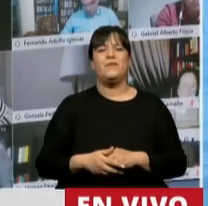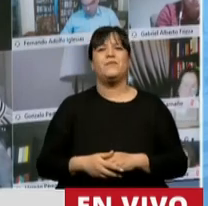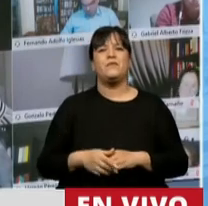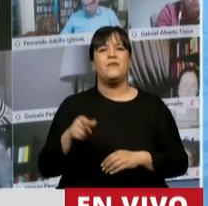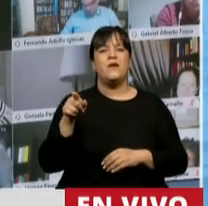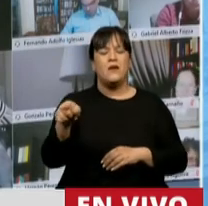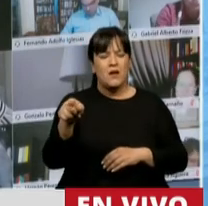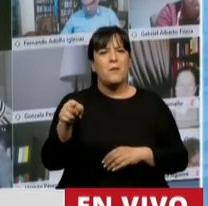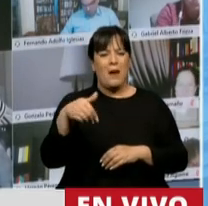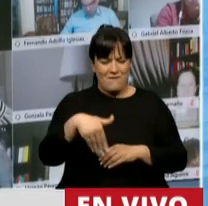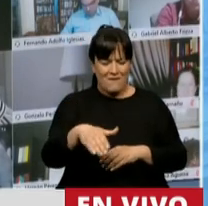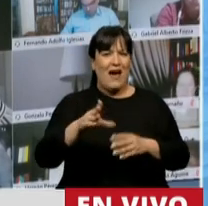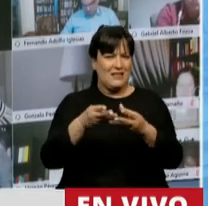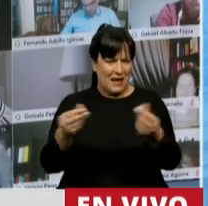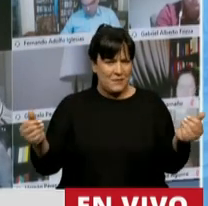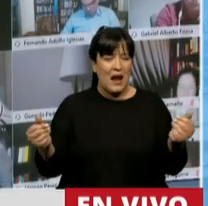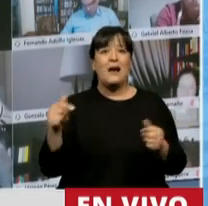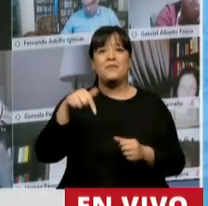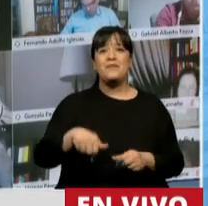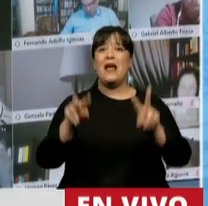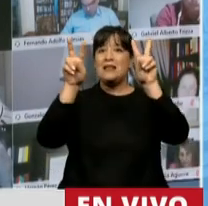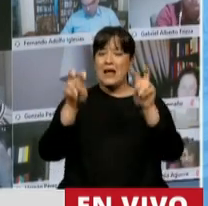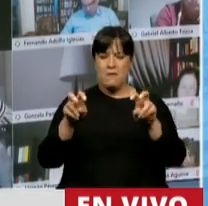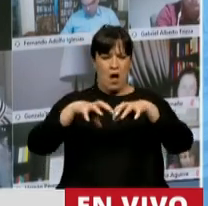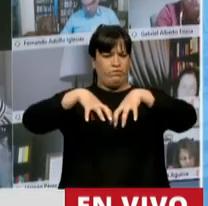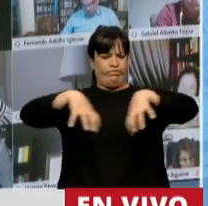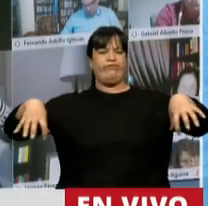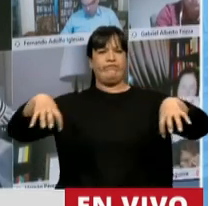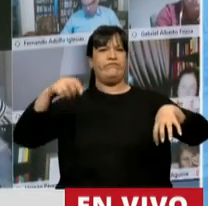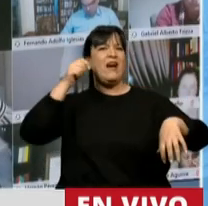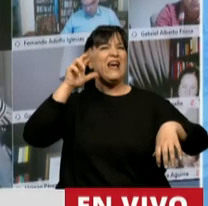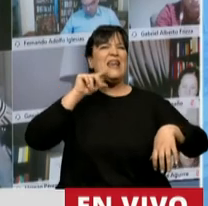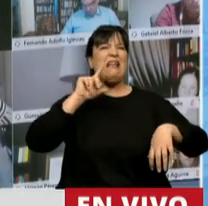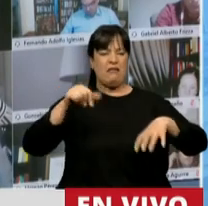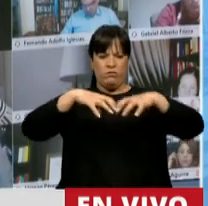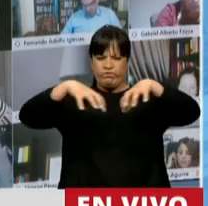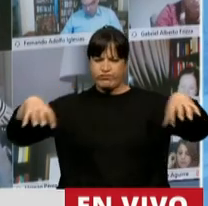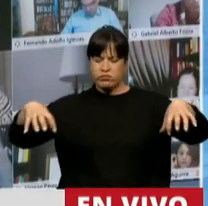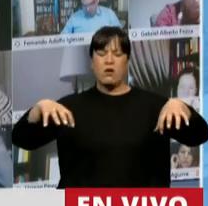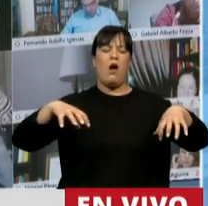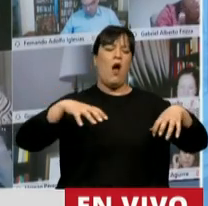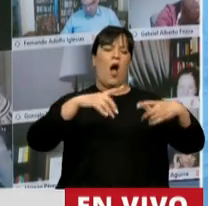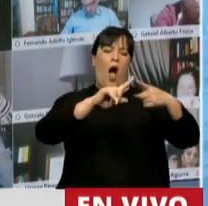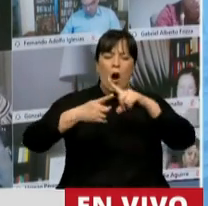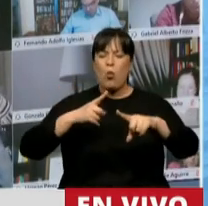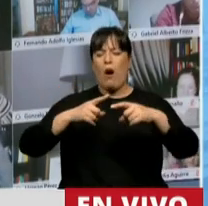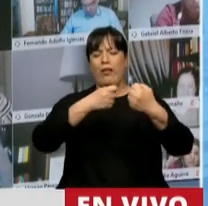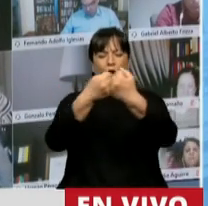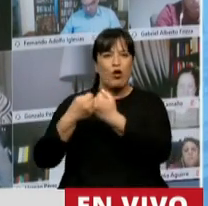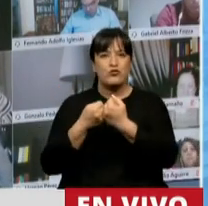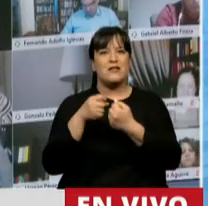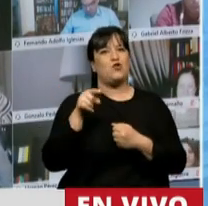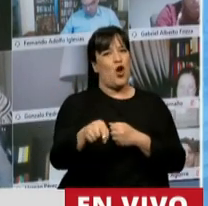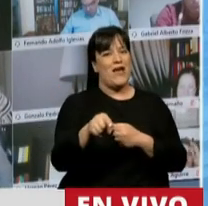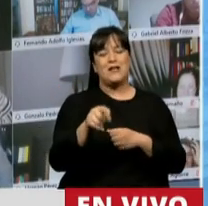terminarlo, es que este tema de la grieta y este tema de los consensos y este tema de los acuerdos, tiene que estar